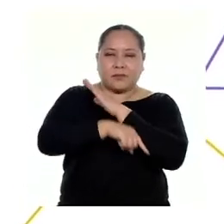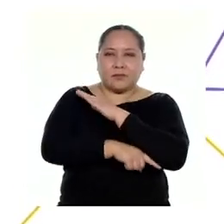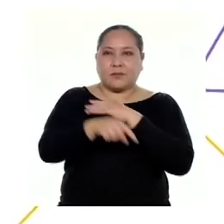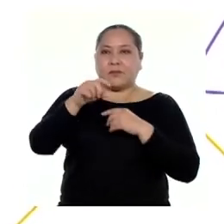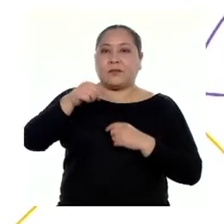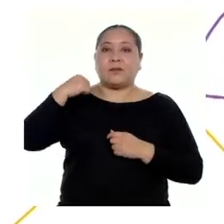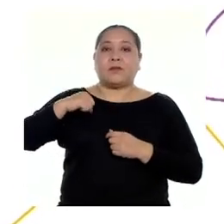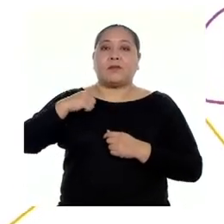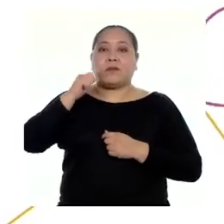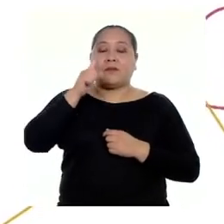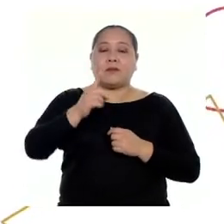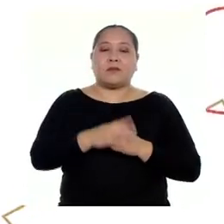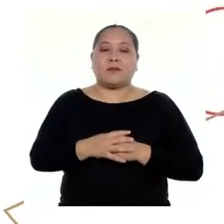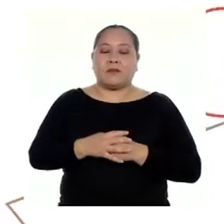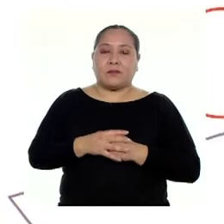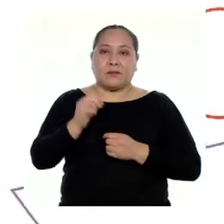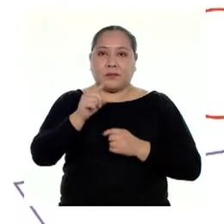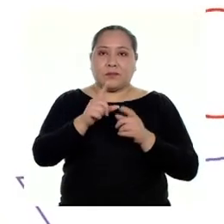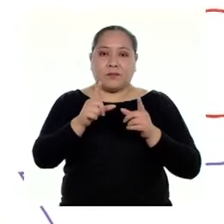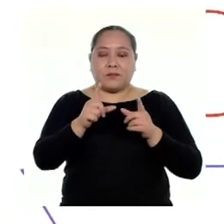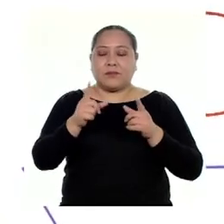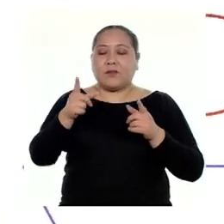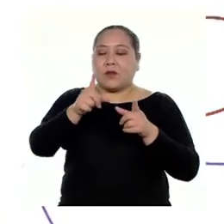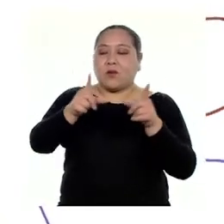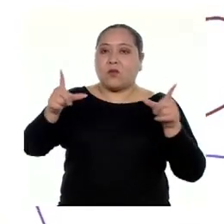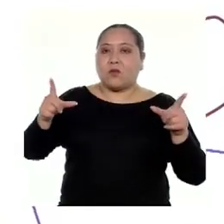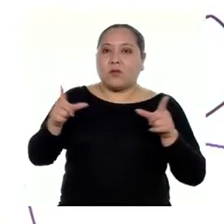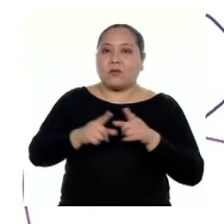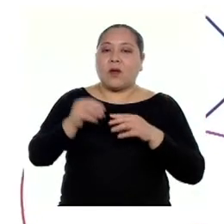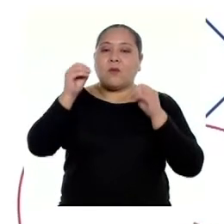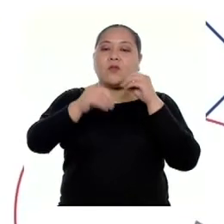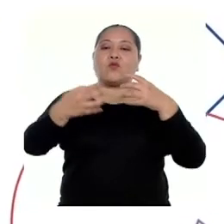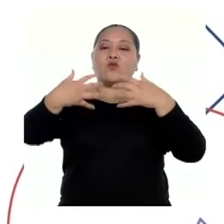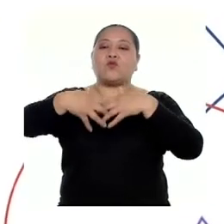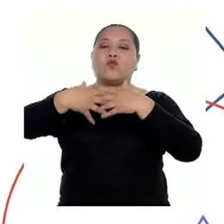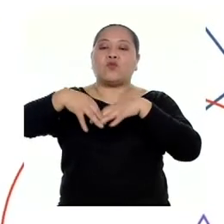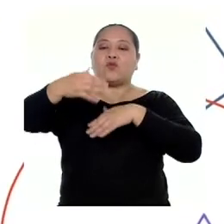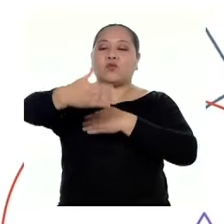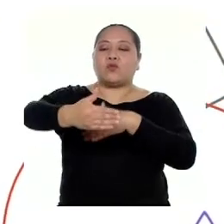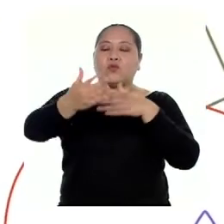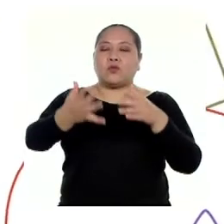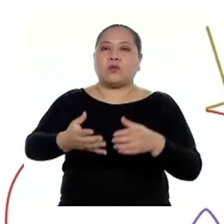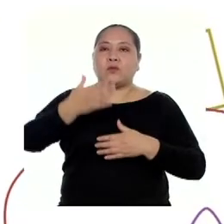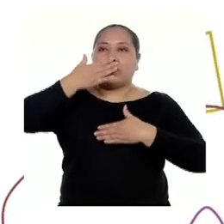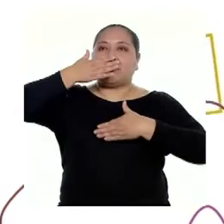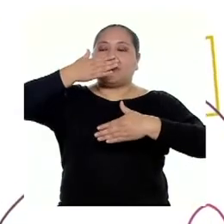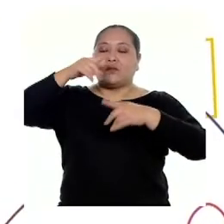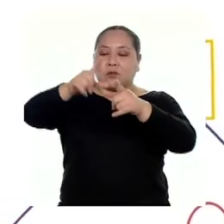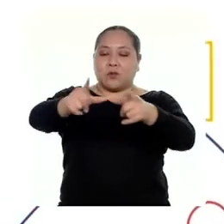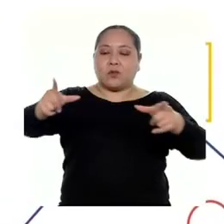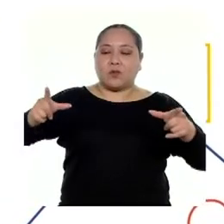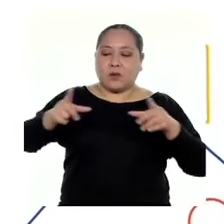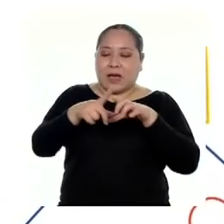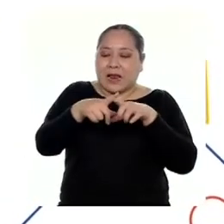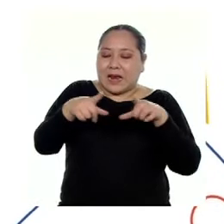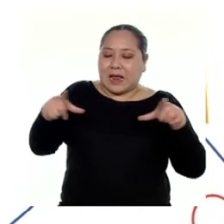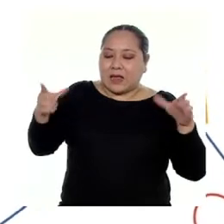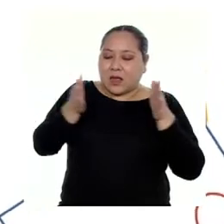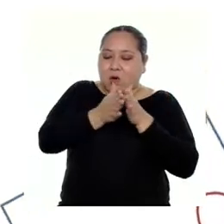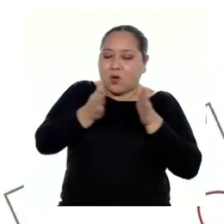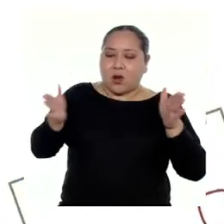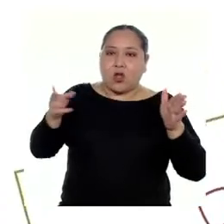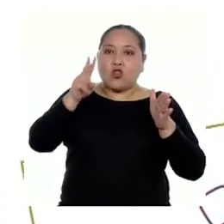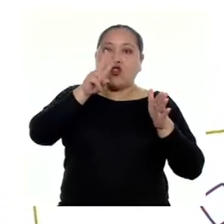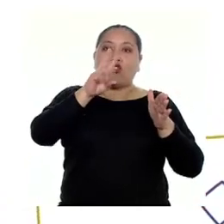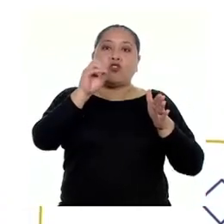de un distrito ha previsto la instalación de una planta generadora de oxígeno. Para este fin, se ha destinado un terreno rectangular de 200